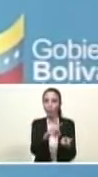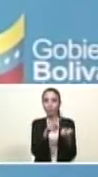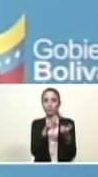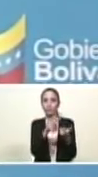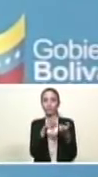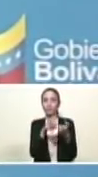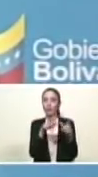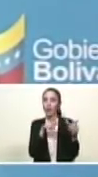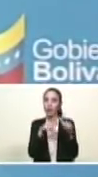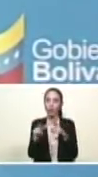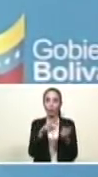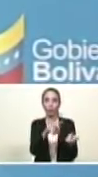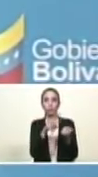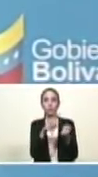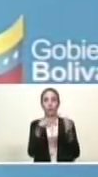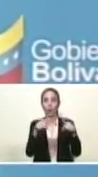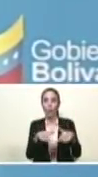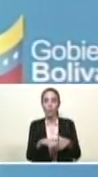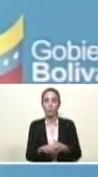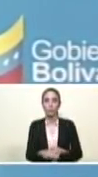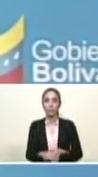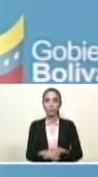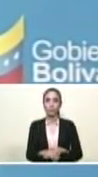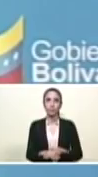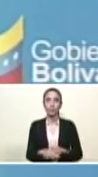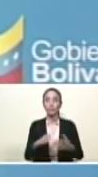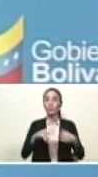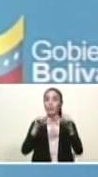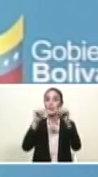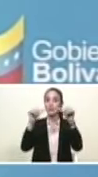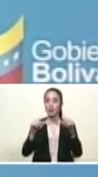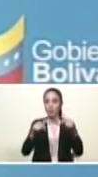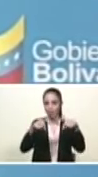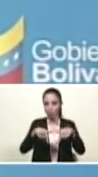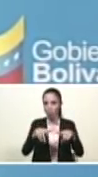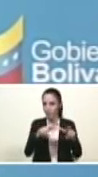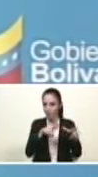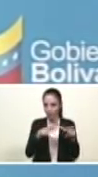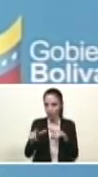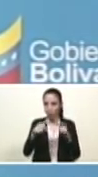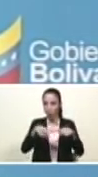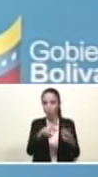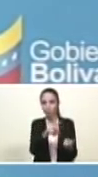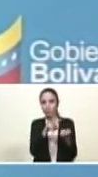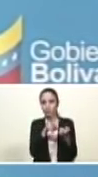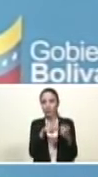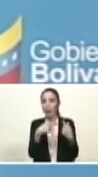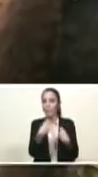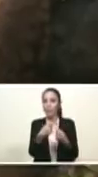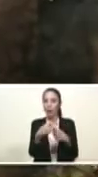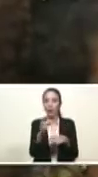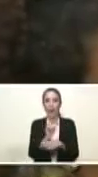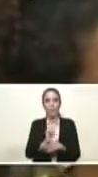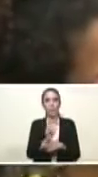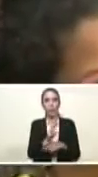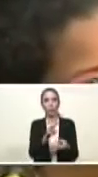recibir la pensión en el sistema B monedero. Y así va a ser,